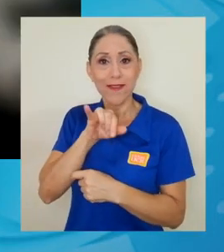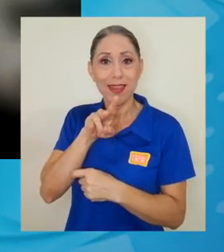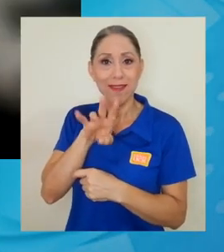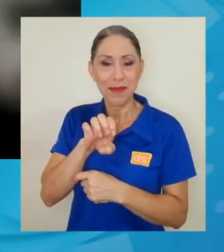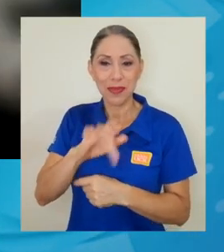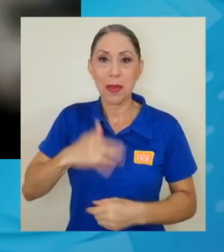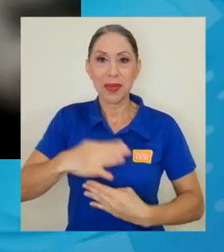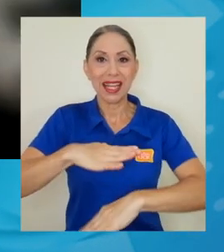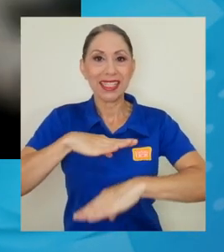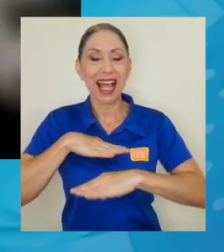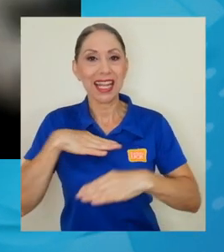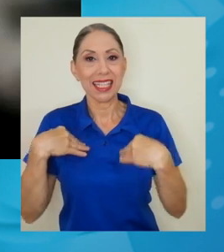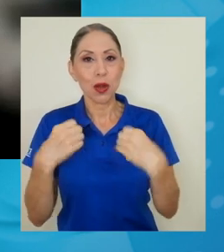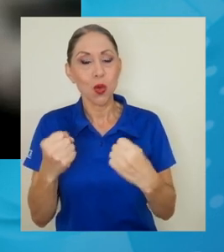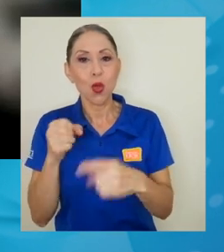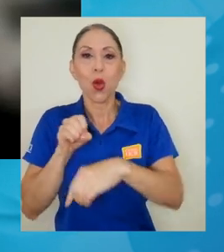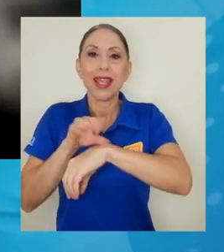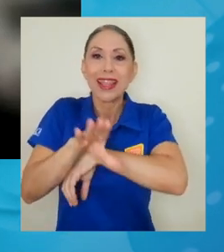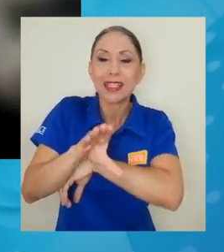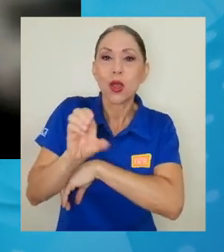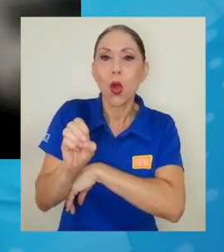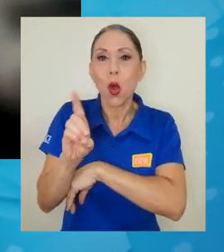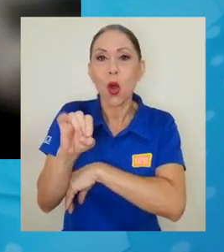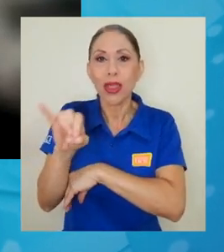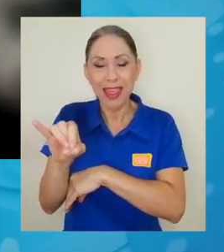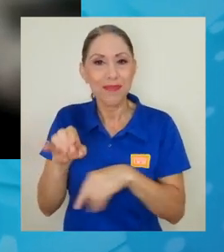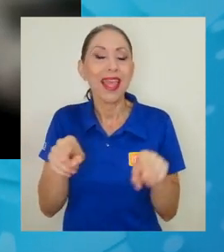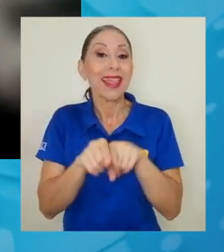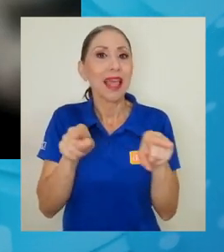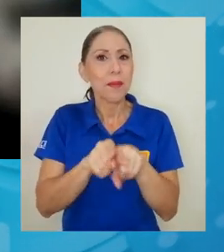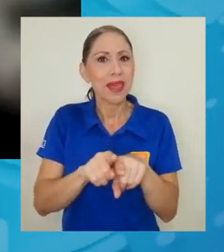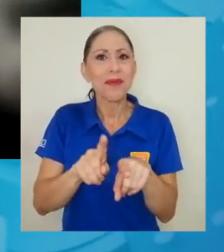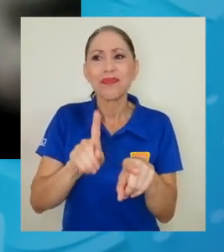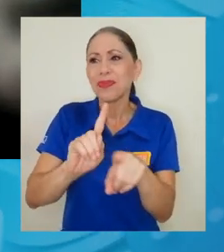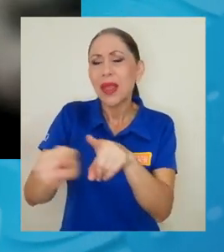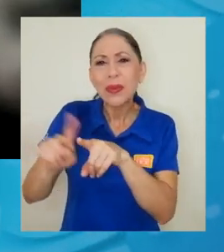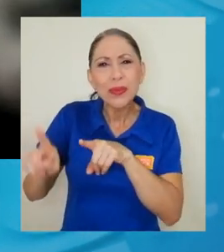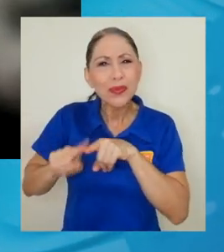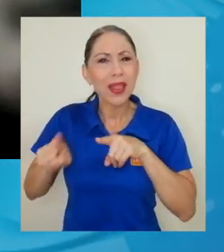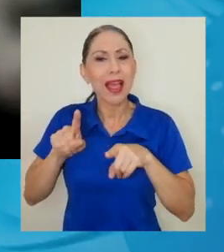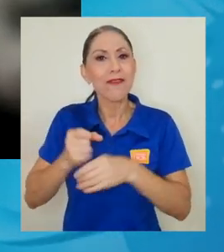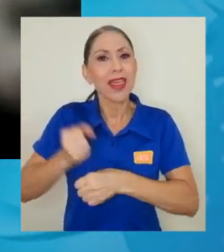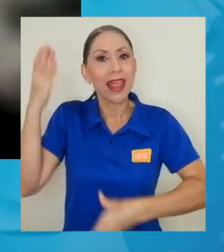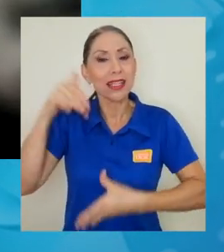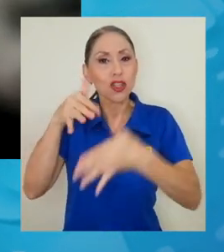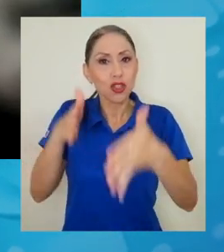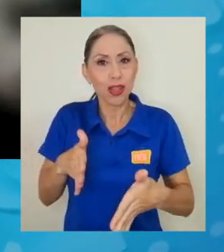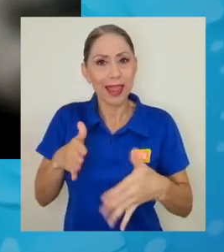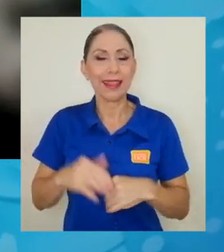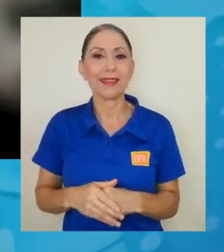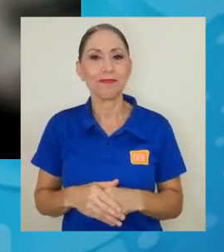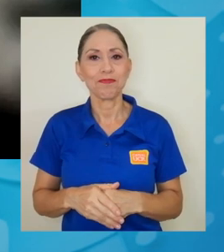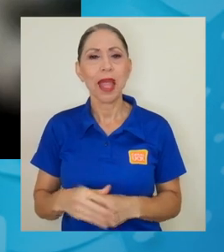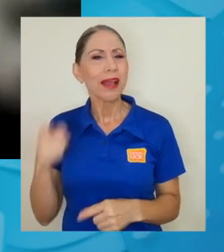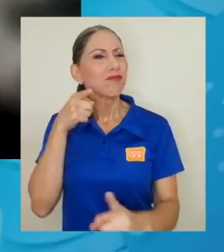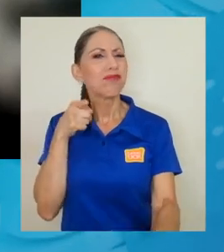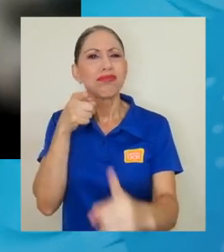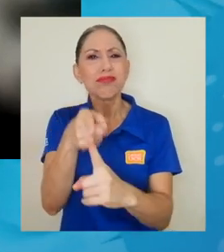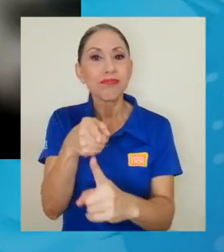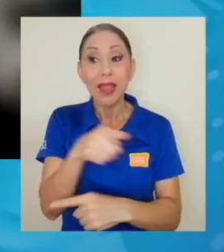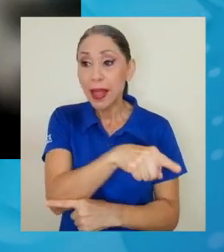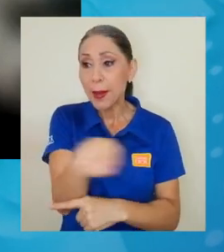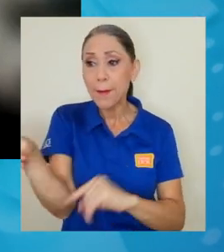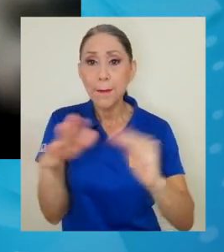la ODI y la Federación de Estudiantes. La idea es que se comunique a la población universitaria todas las